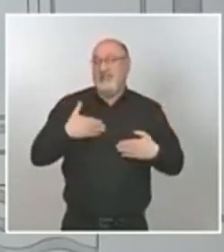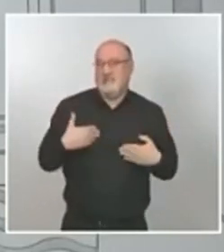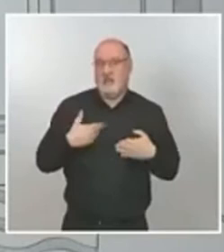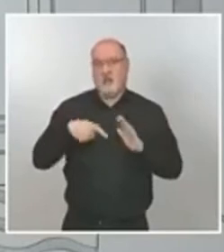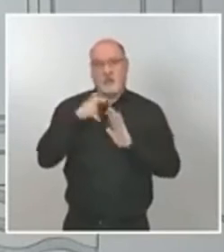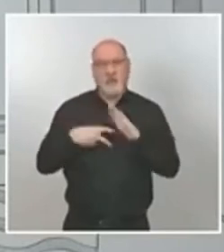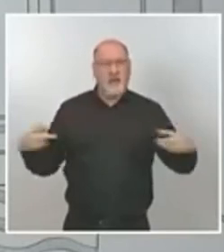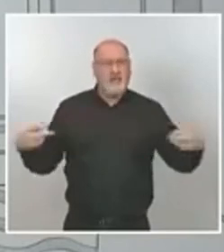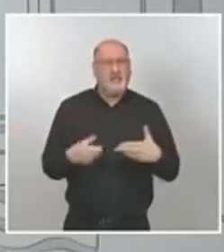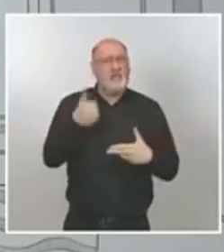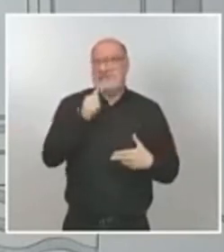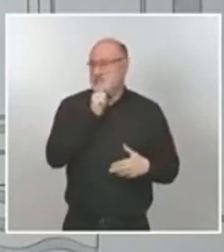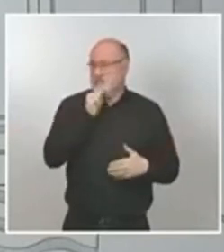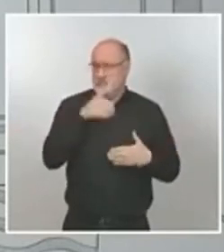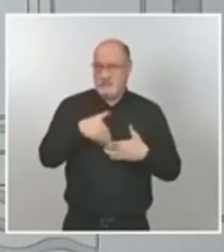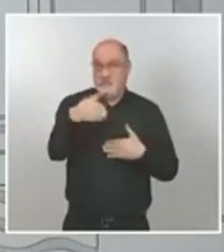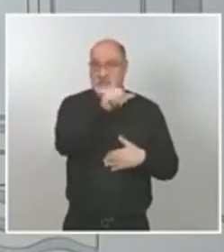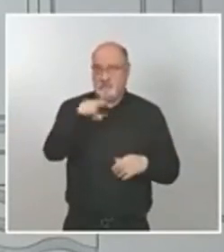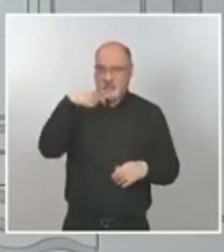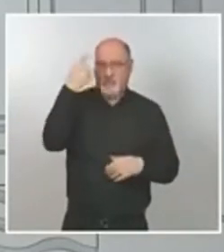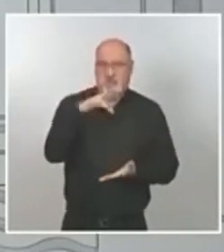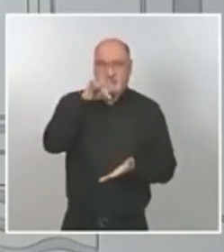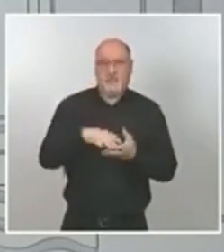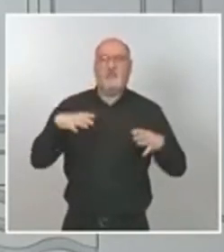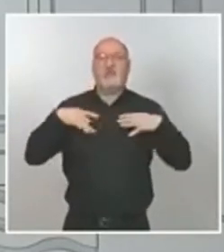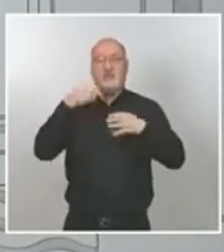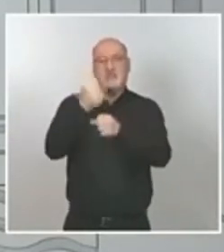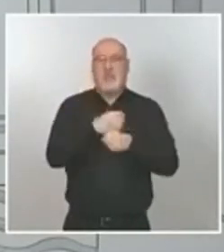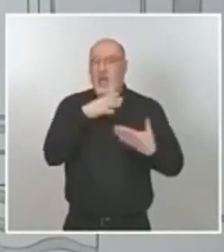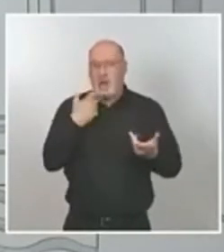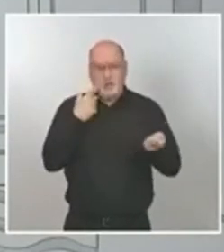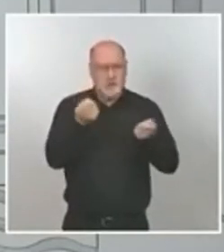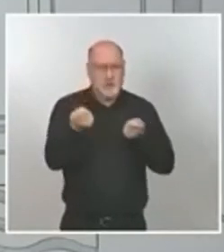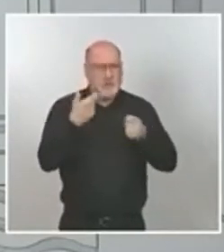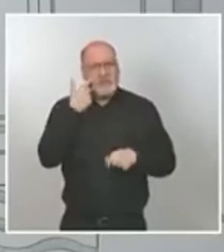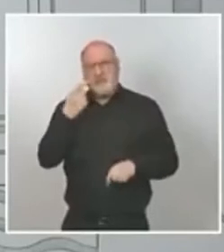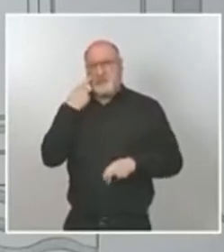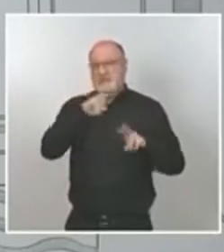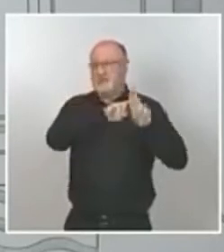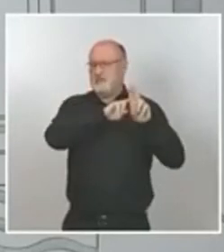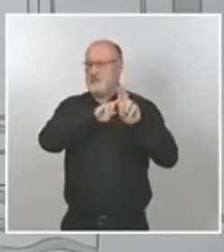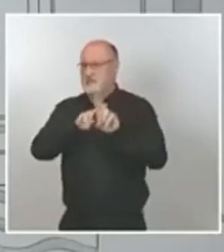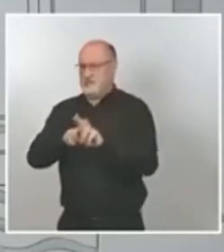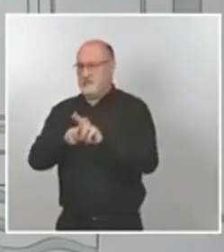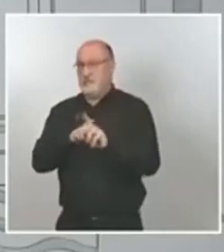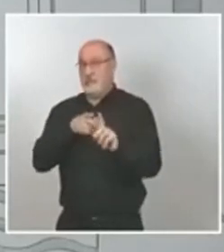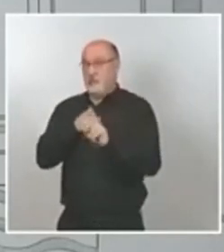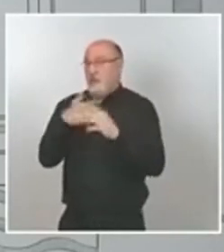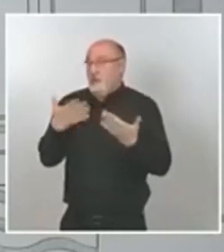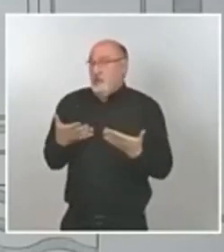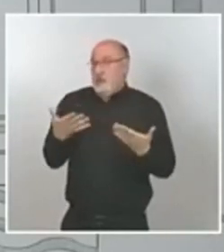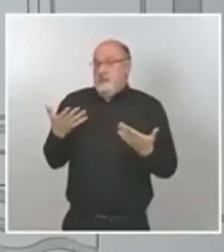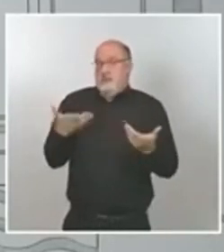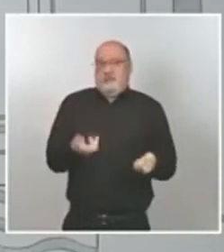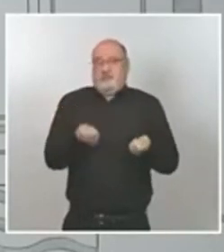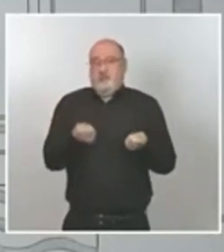de cara a la próxima semana desde luego estaremos atentos y vigilantes no sea que ello tuviera que hacerse por si la evolución